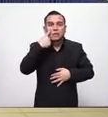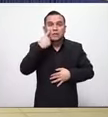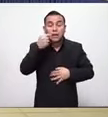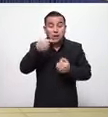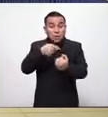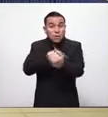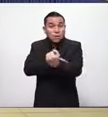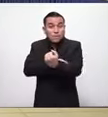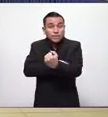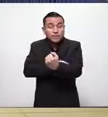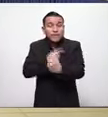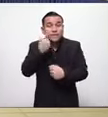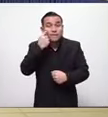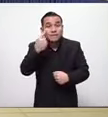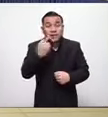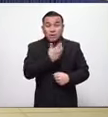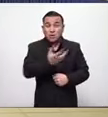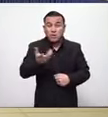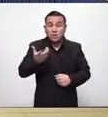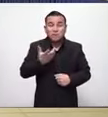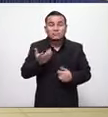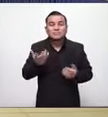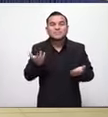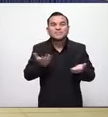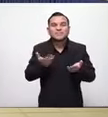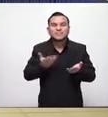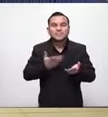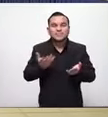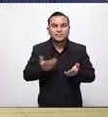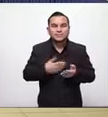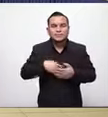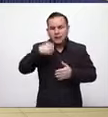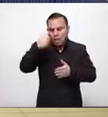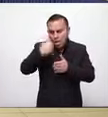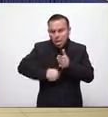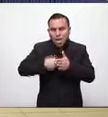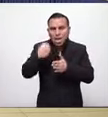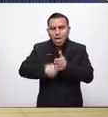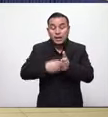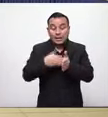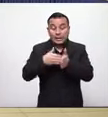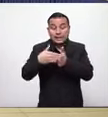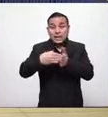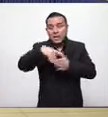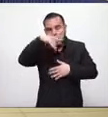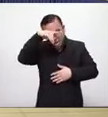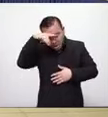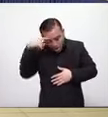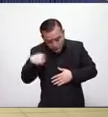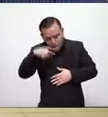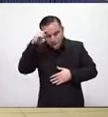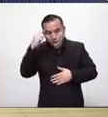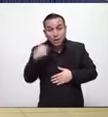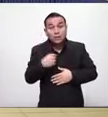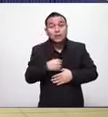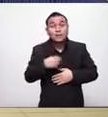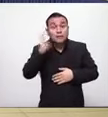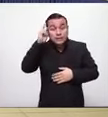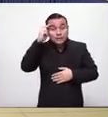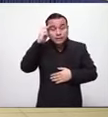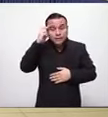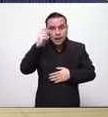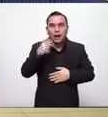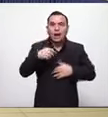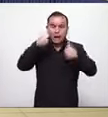de que a la par de eso ya hay encaminados esfuerzos de apertura a la economía en un consenso